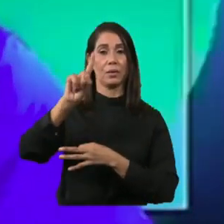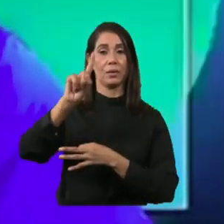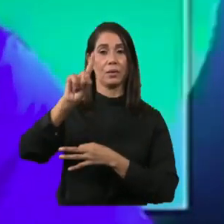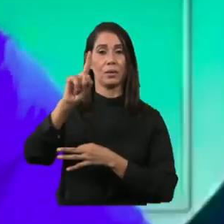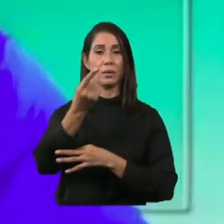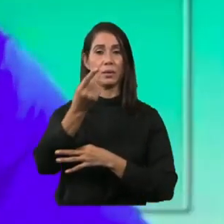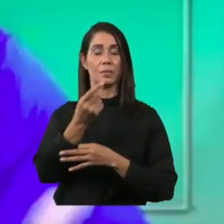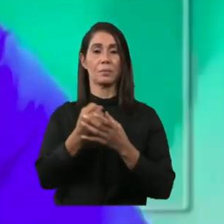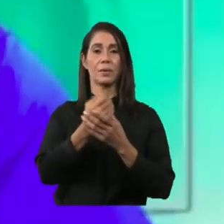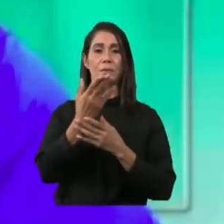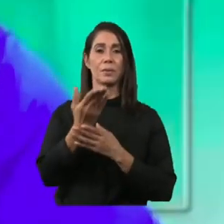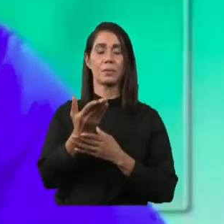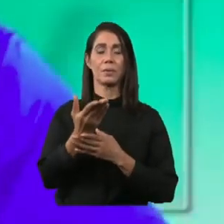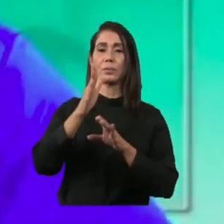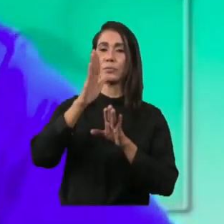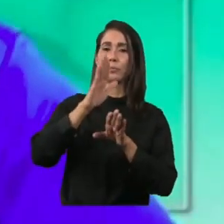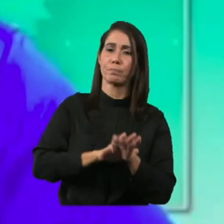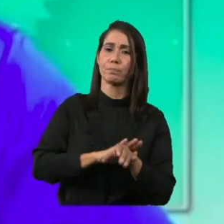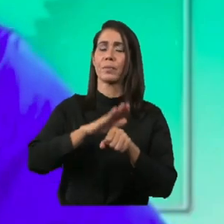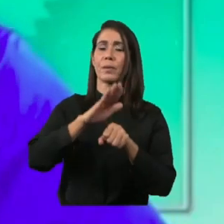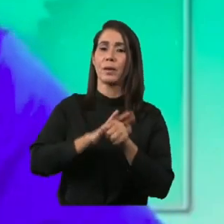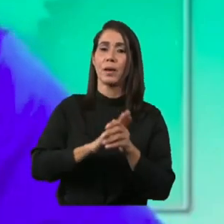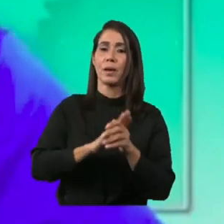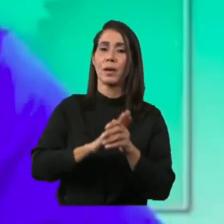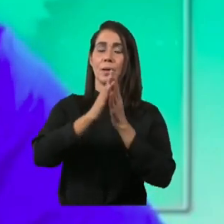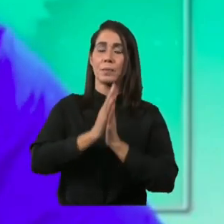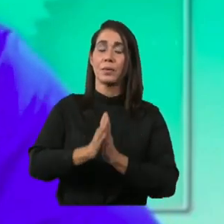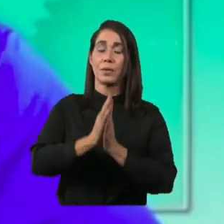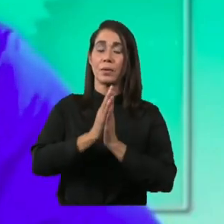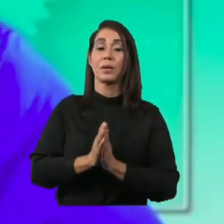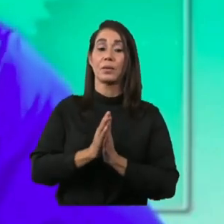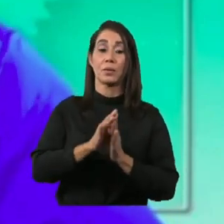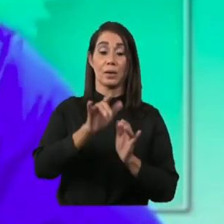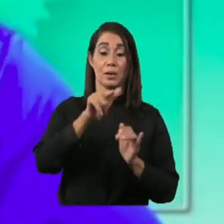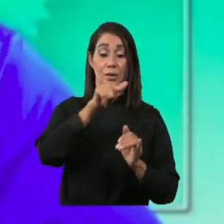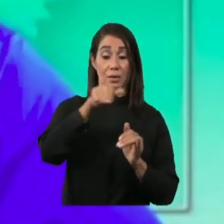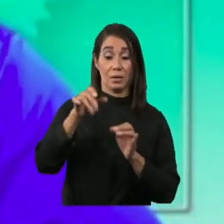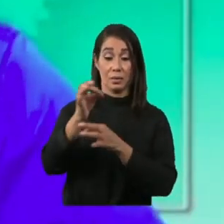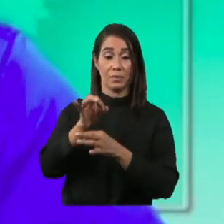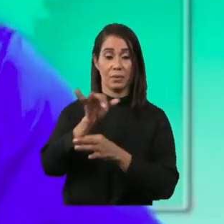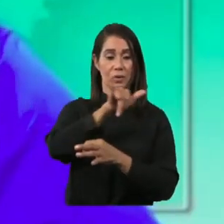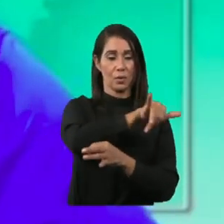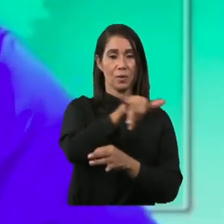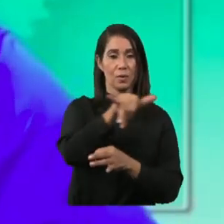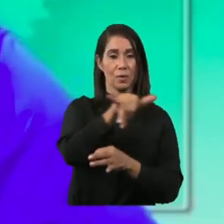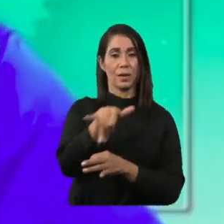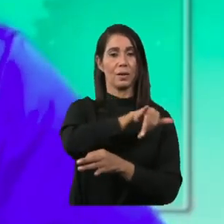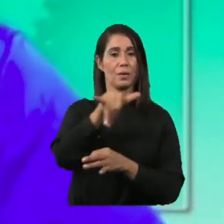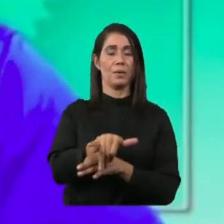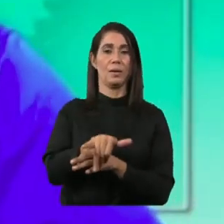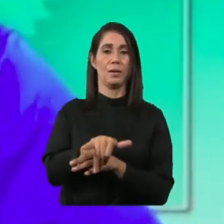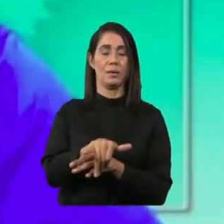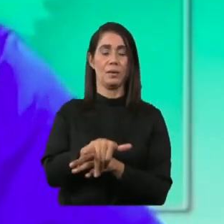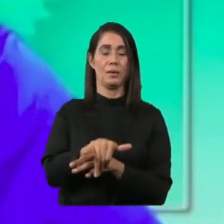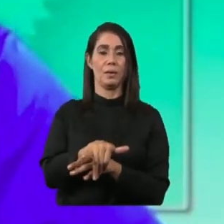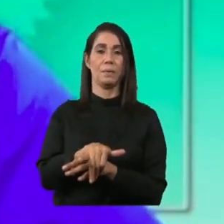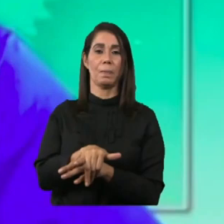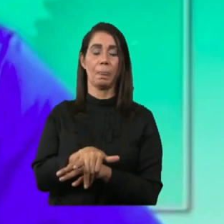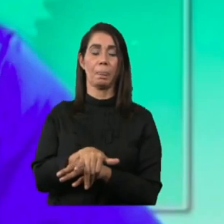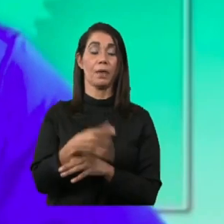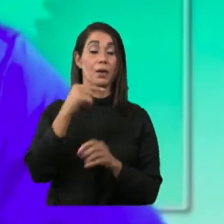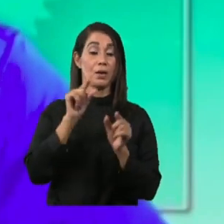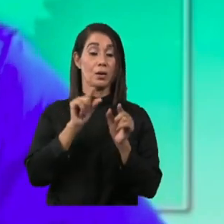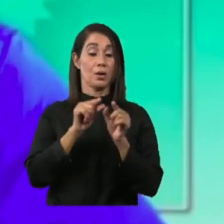participación, he estado insistiendo de que usted debería hacer lo mismo aquí con nosotros. De hecho, los grupos